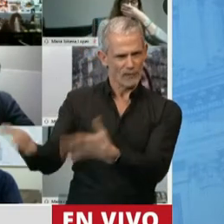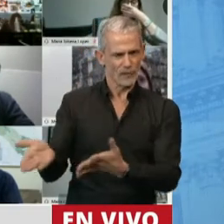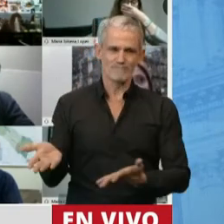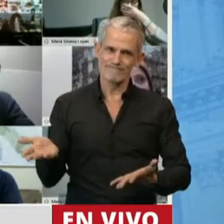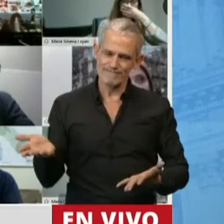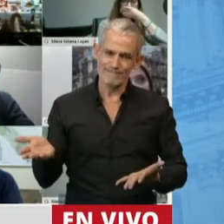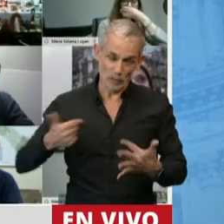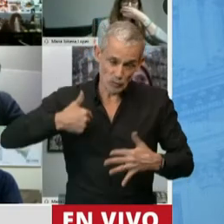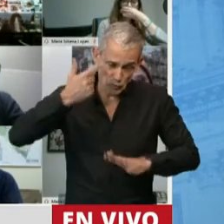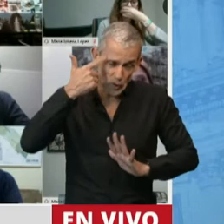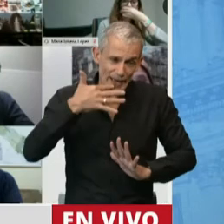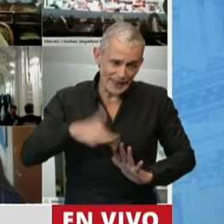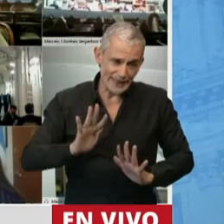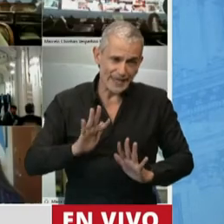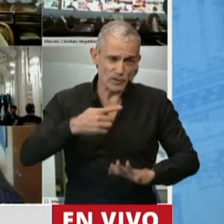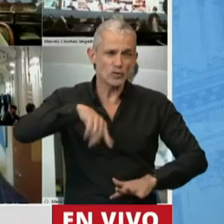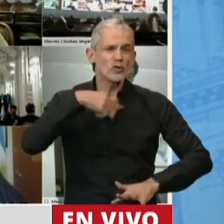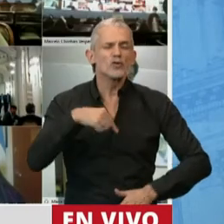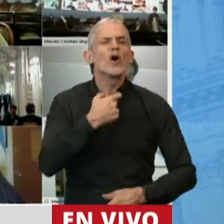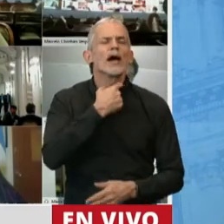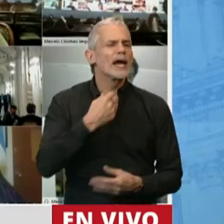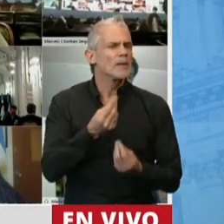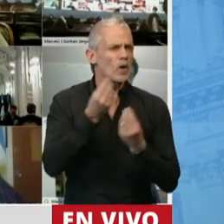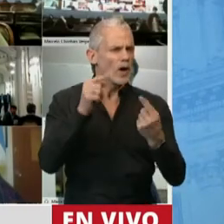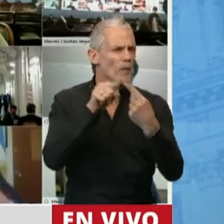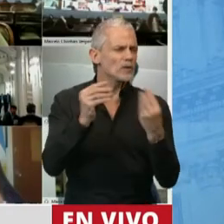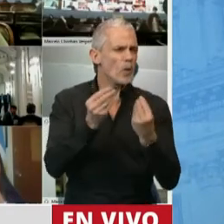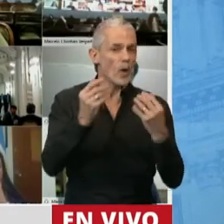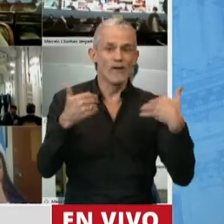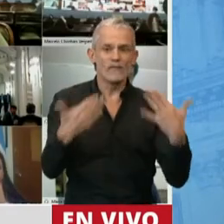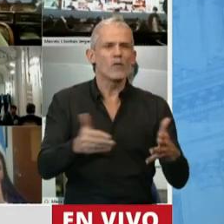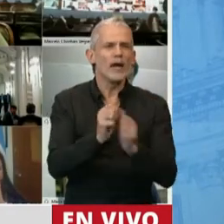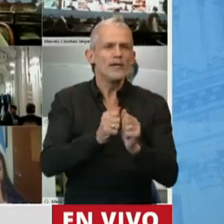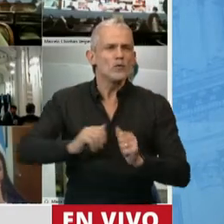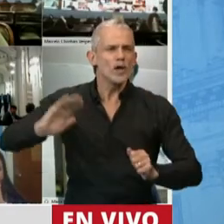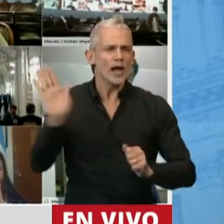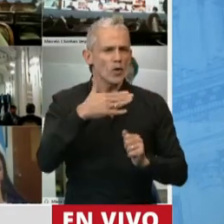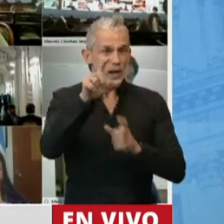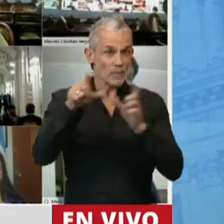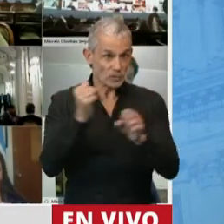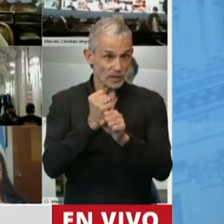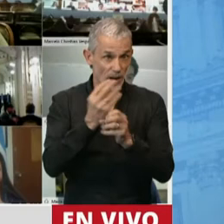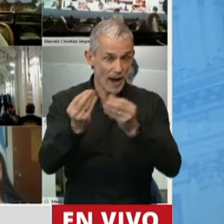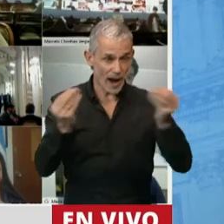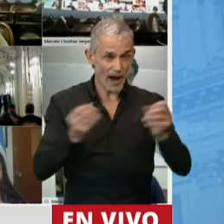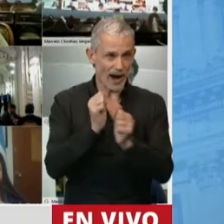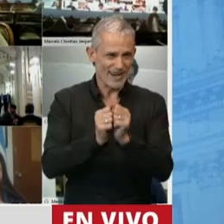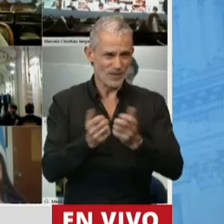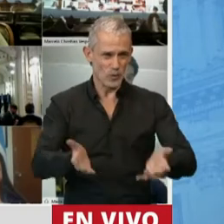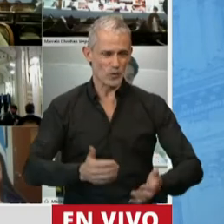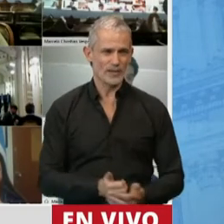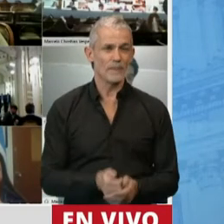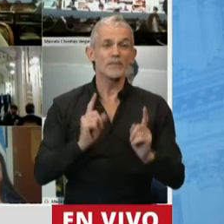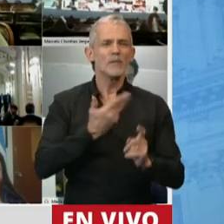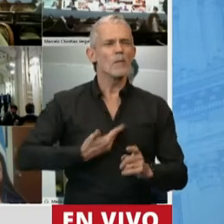Yo entiendo que lo que queremos es favorecer a nuestra industria, a nuestros trabajadores. Como dijo